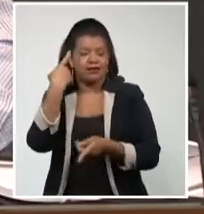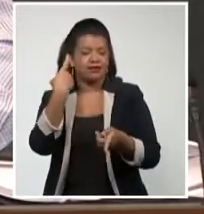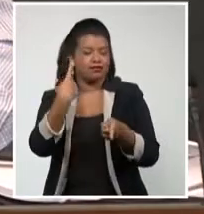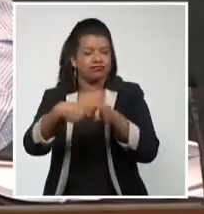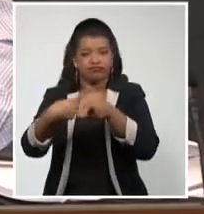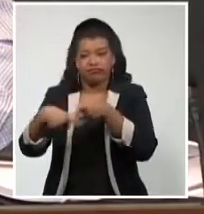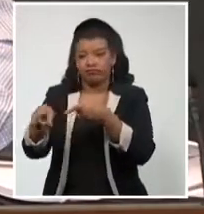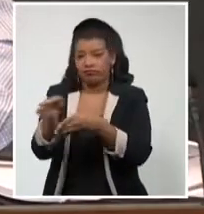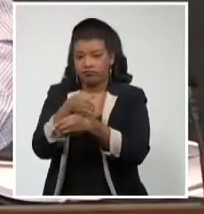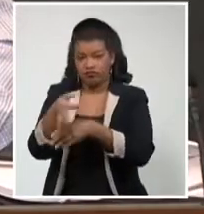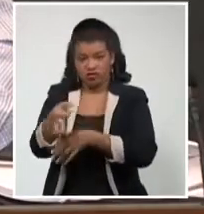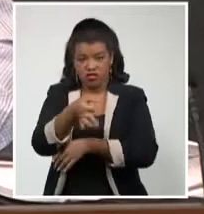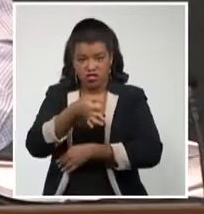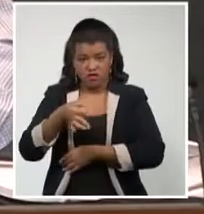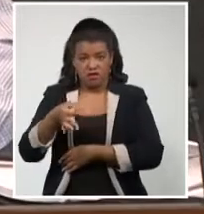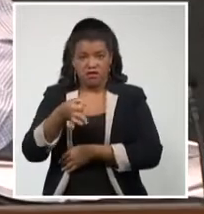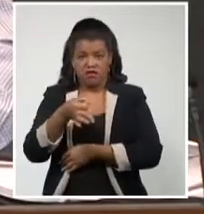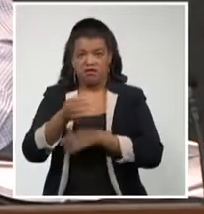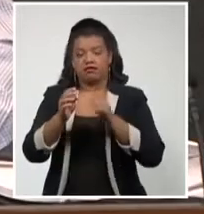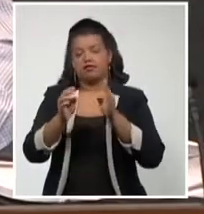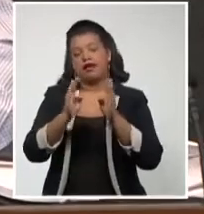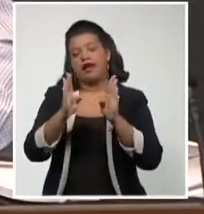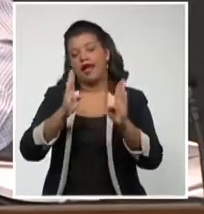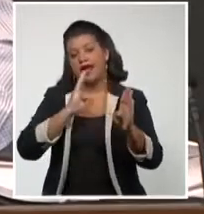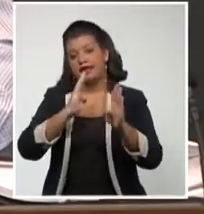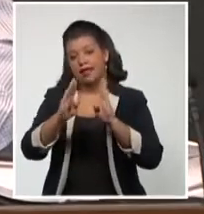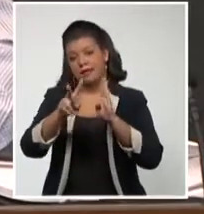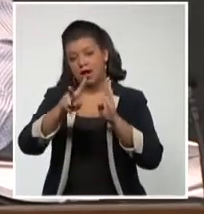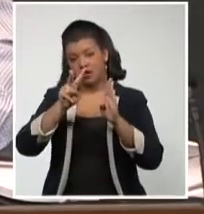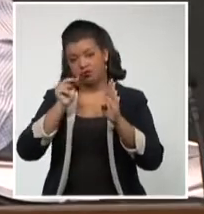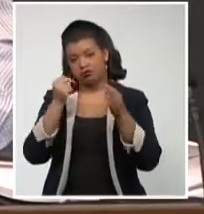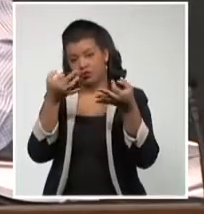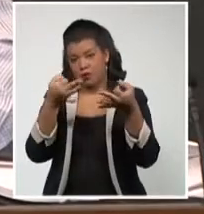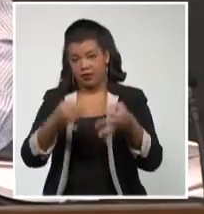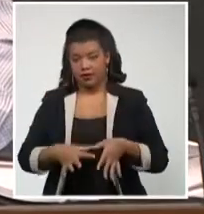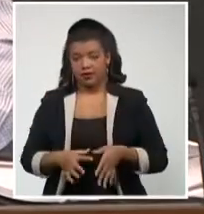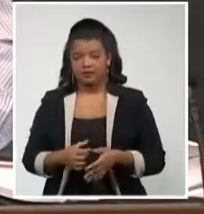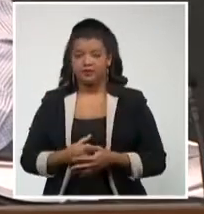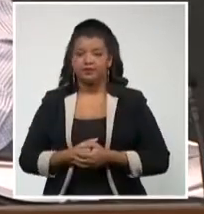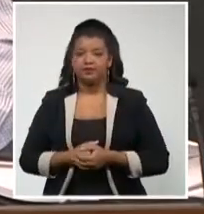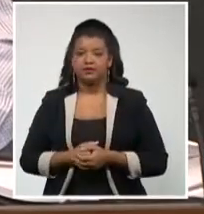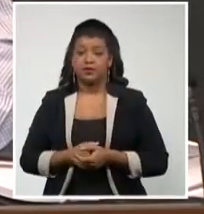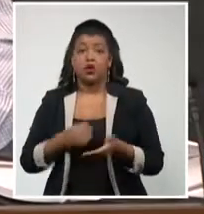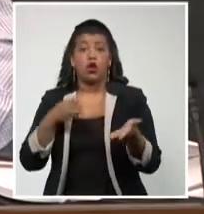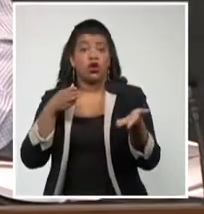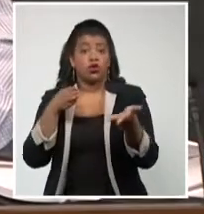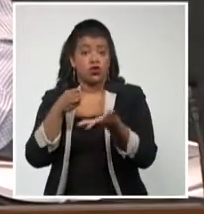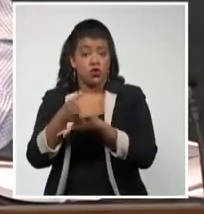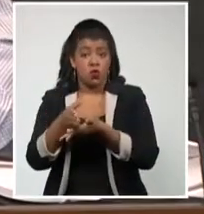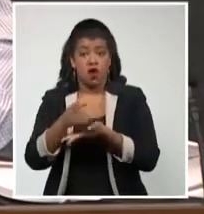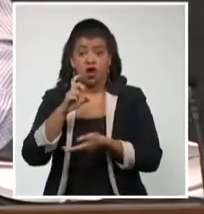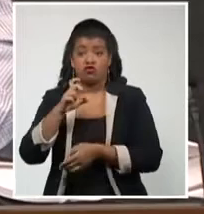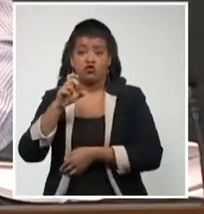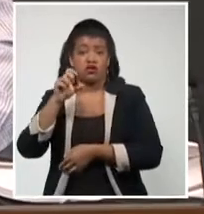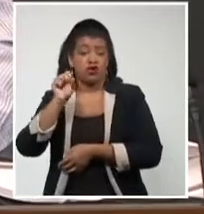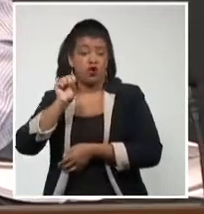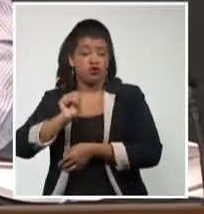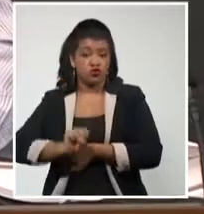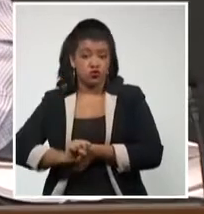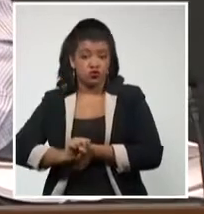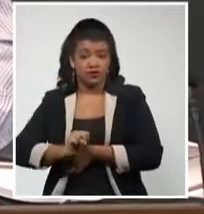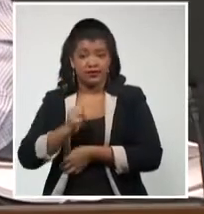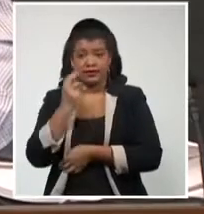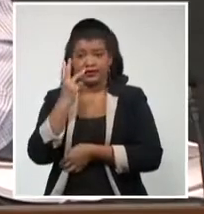y San Juan a la etapa de nueva normalidad, manteniendo Consolación del Sur en fase 3,